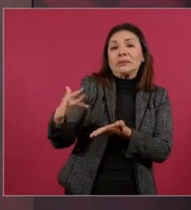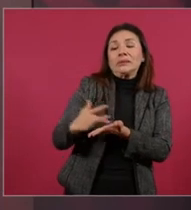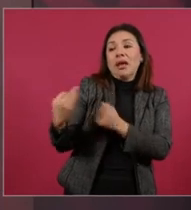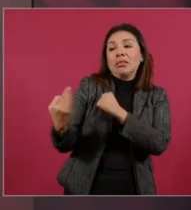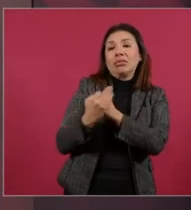politiqueros.